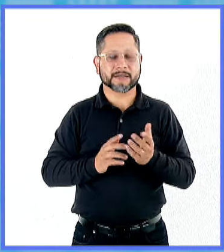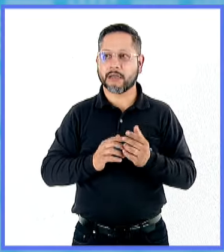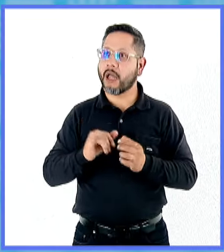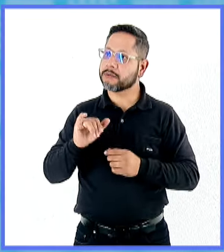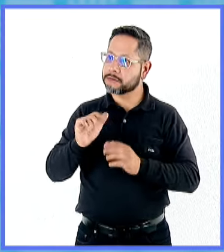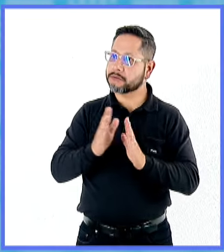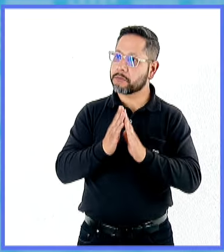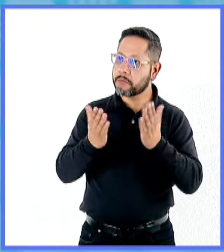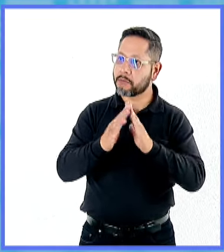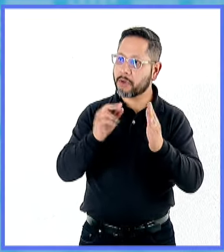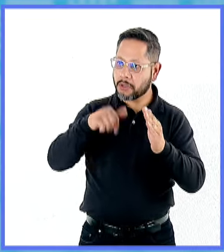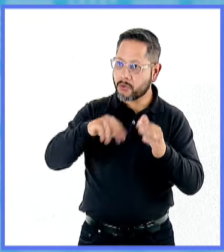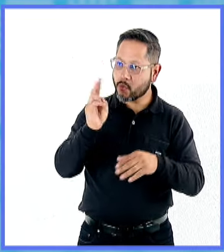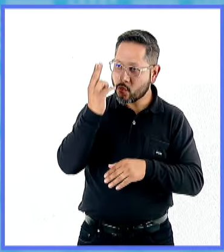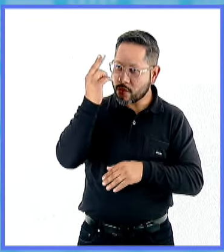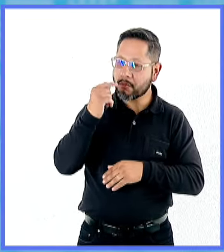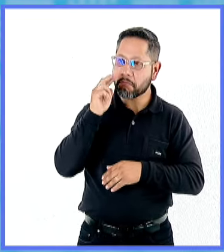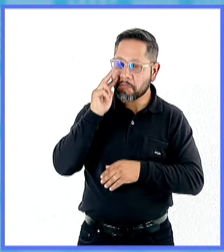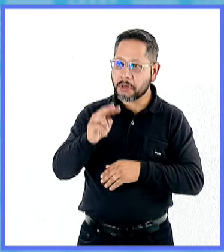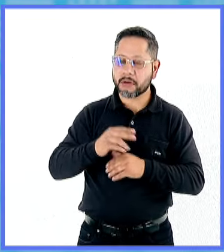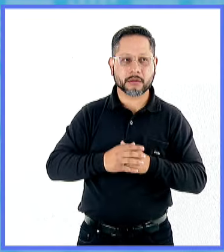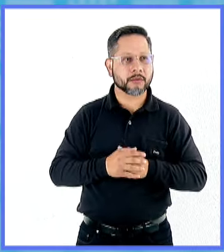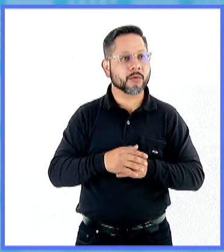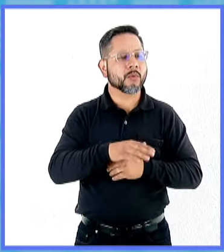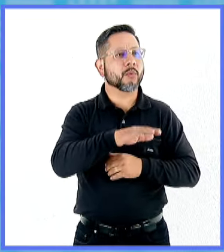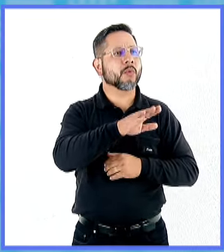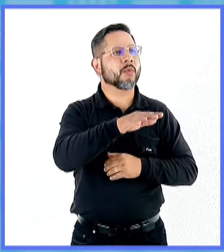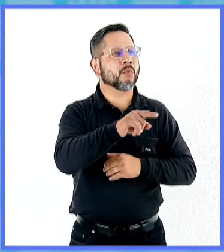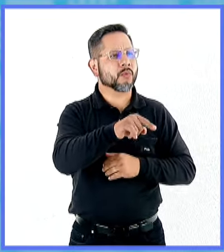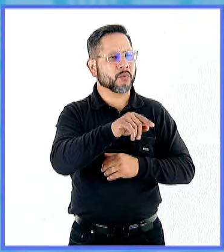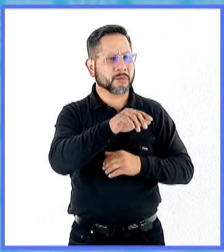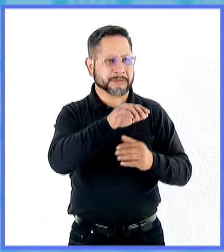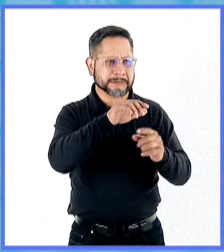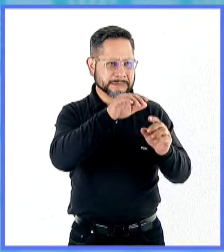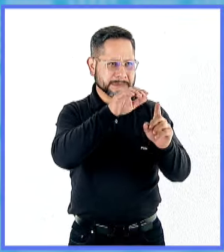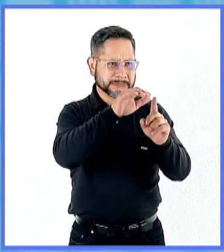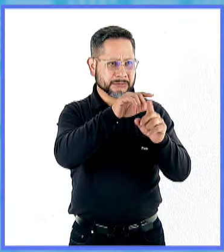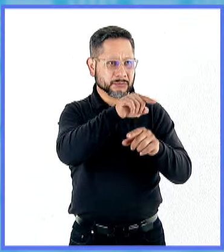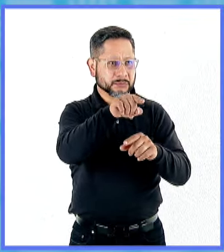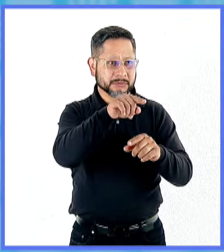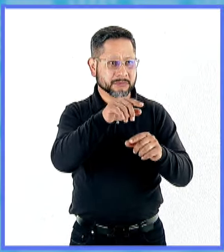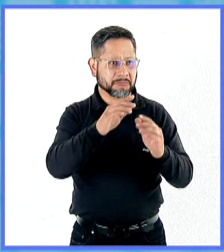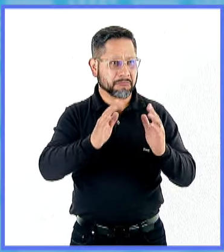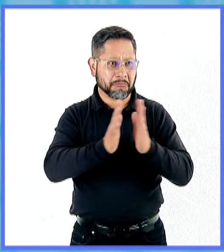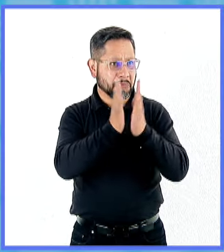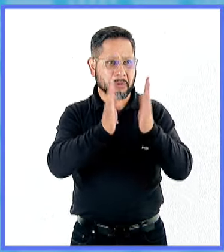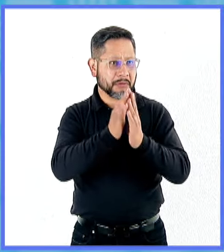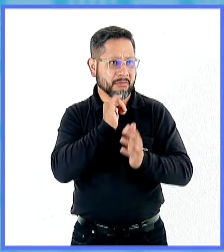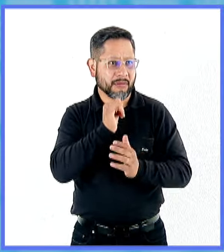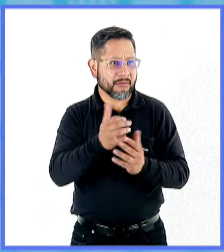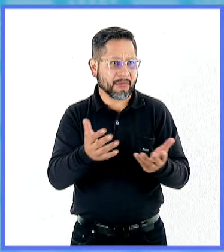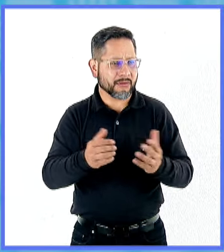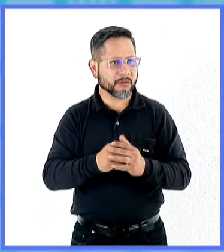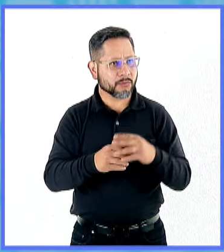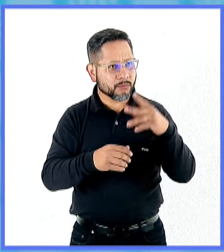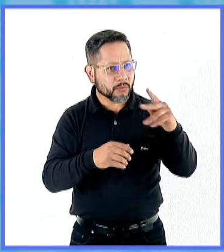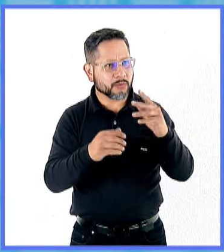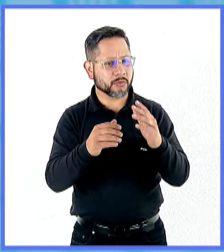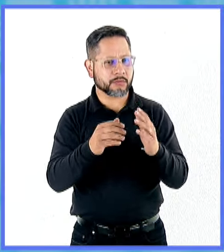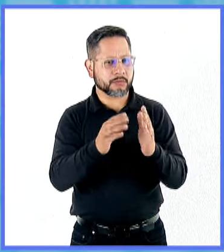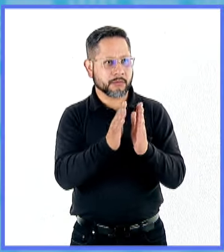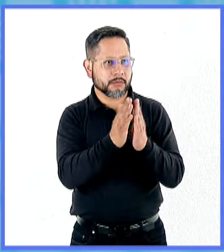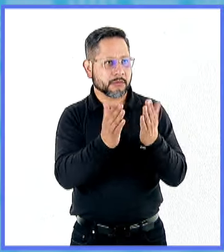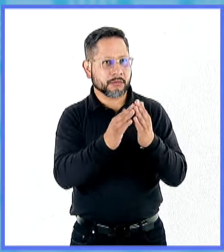Gaceta, bla, bla, bla. Y le dije, oye, yo te hablaba porque veo que ustedes no participan en la feria. Digo, bueno, tus libros están